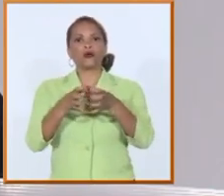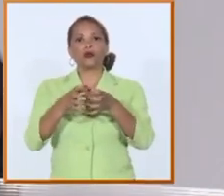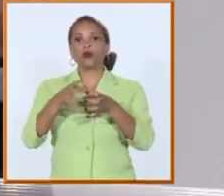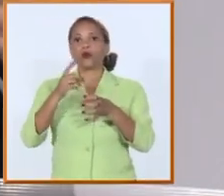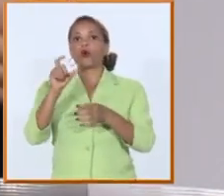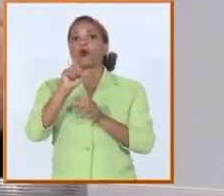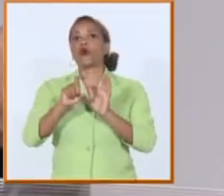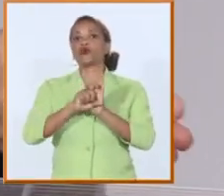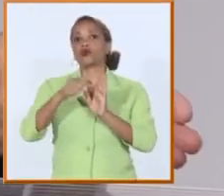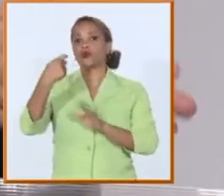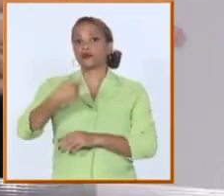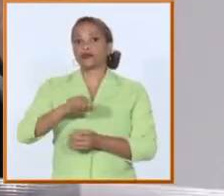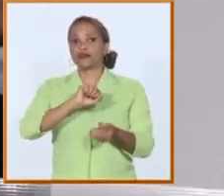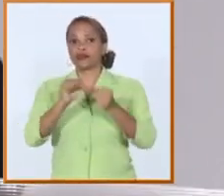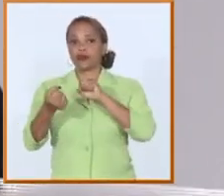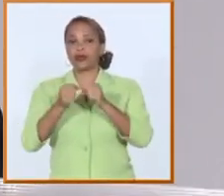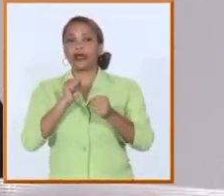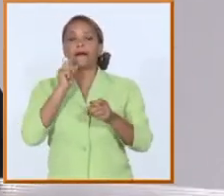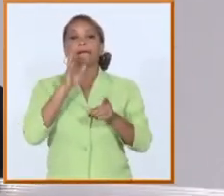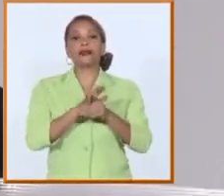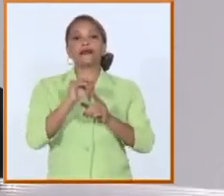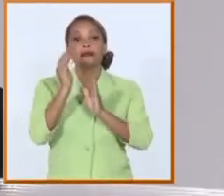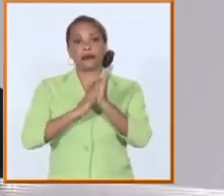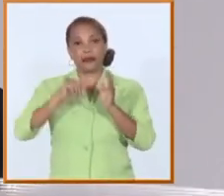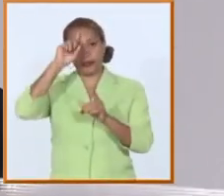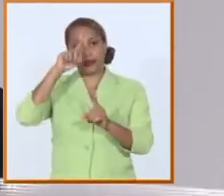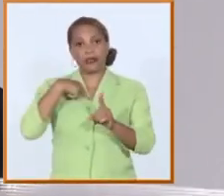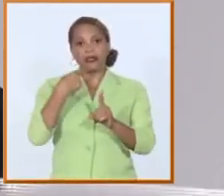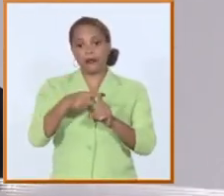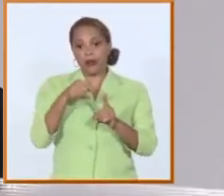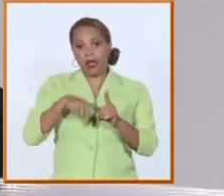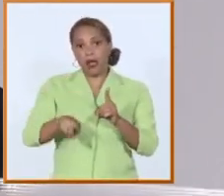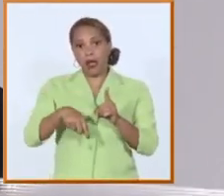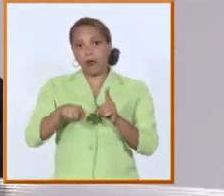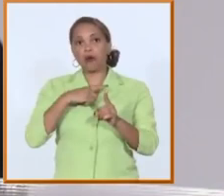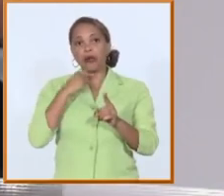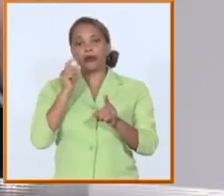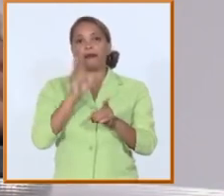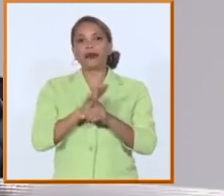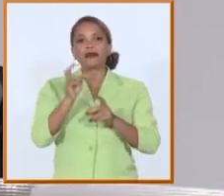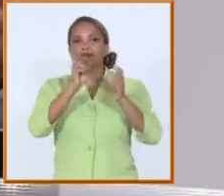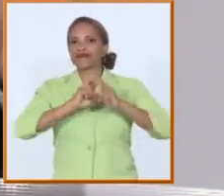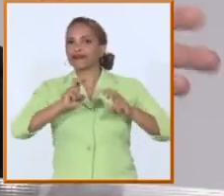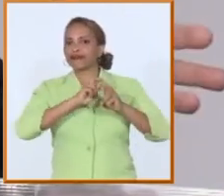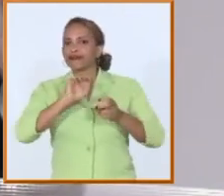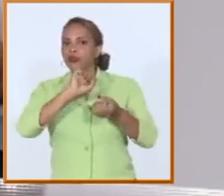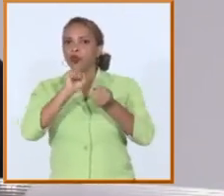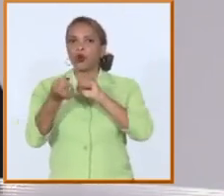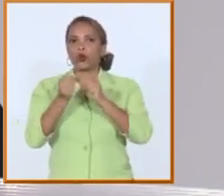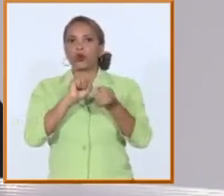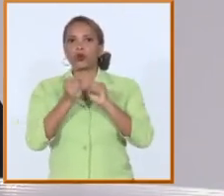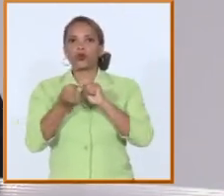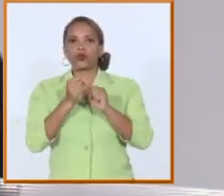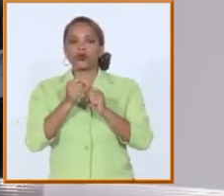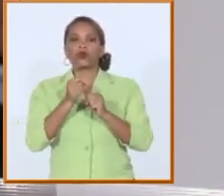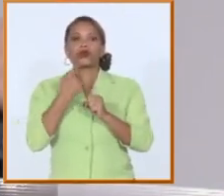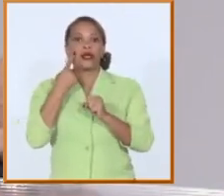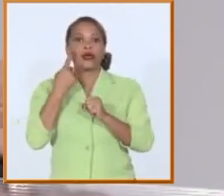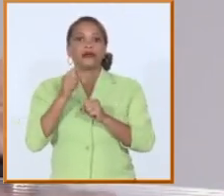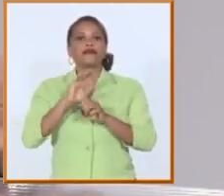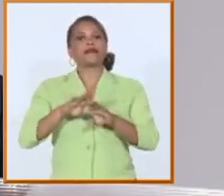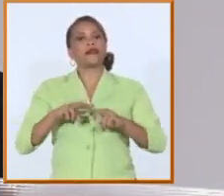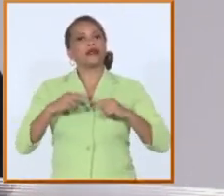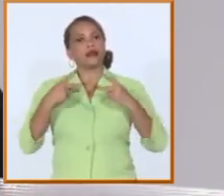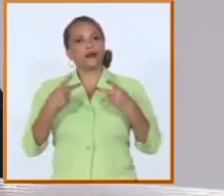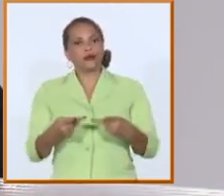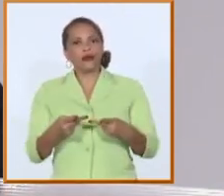empiezan ahora en este mismo mes en el que estamos en septiembre la Contralora la dirección de la Contraloría una vez más se ha